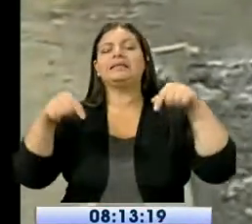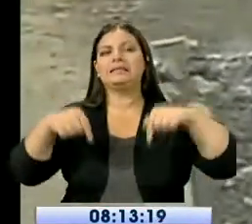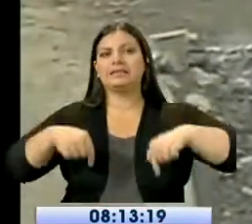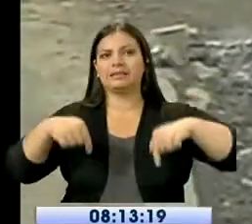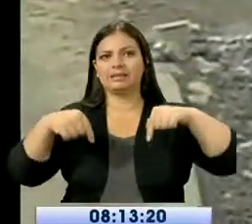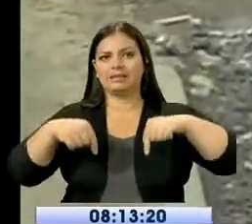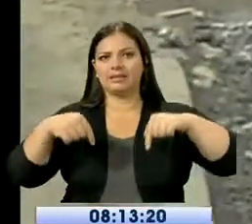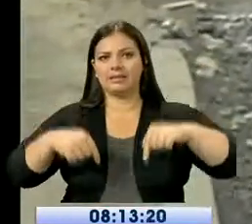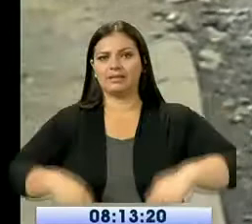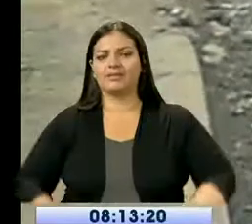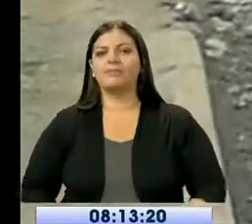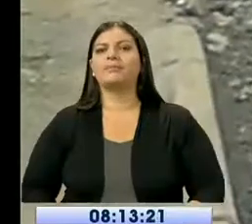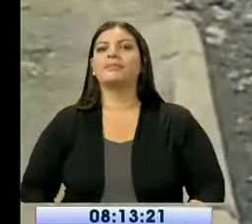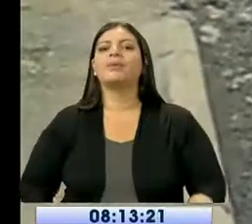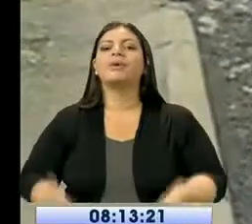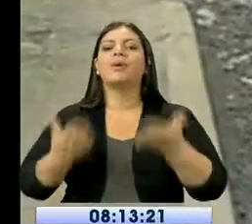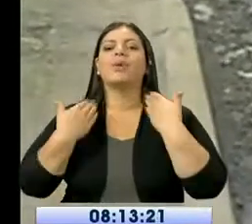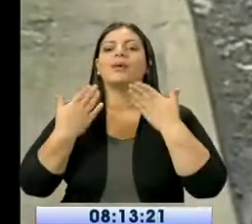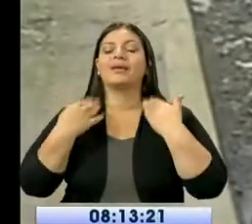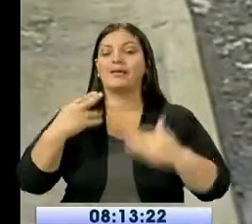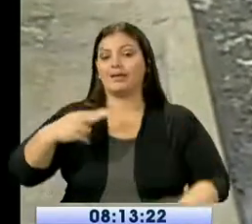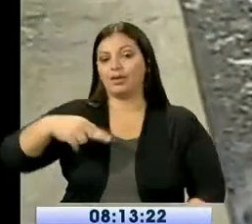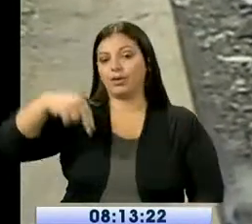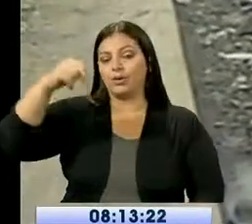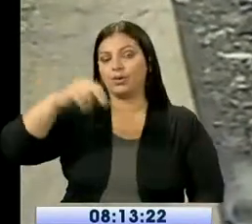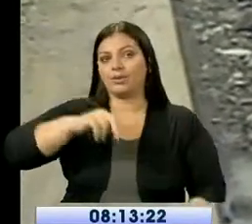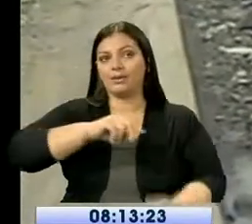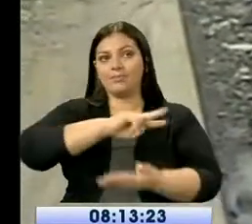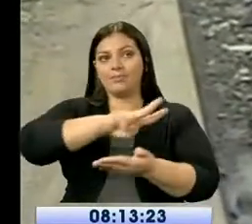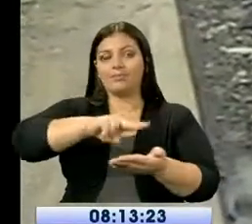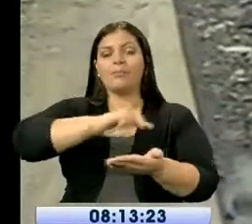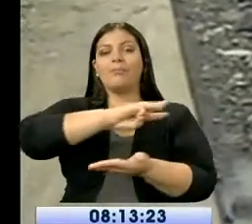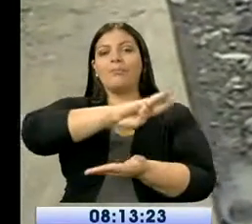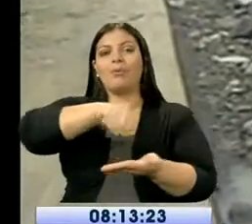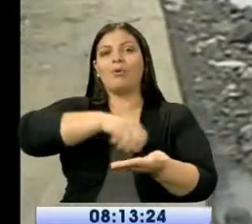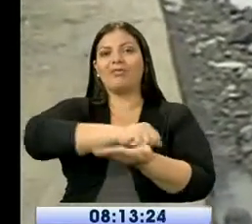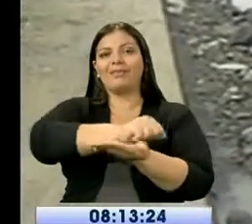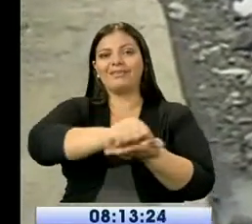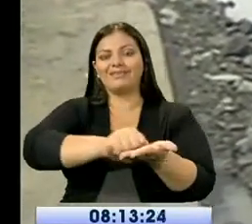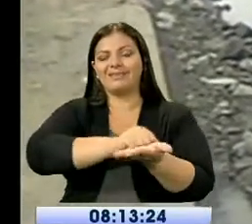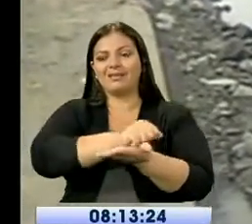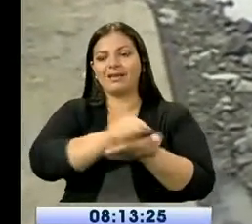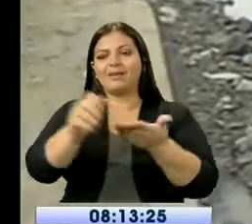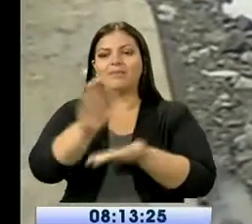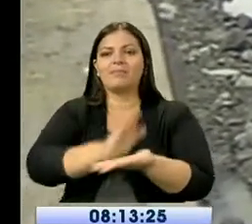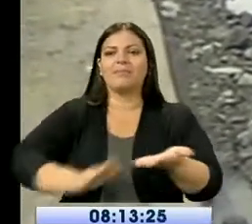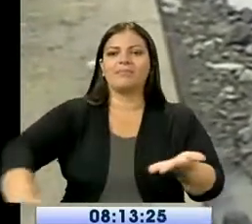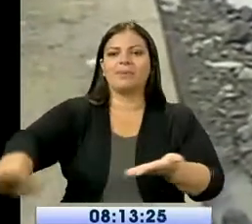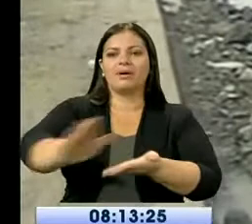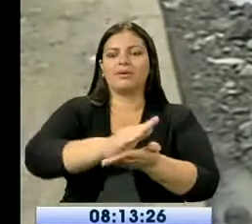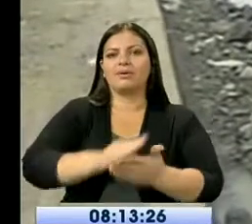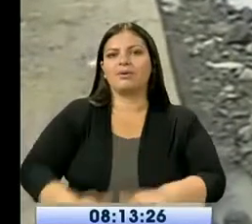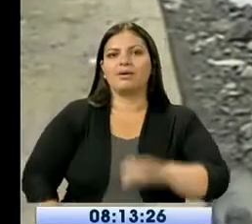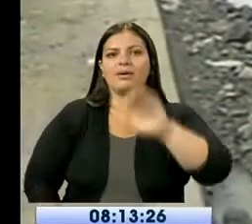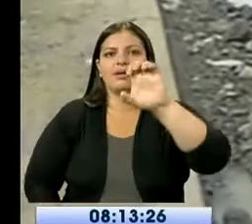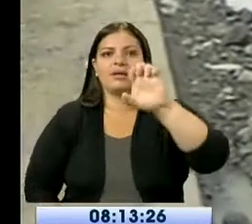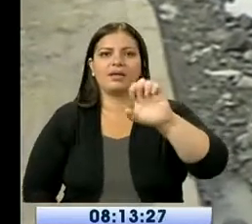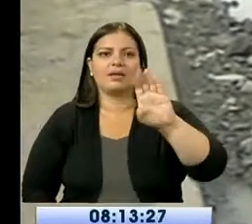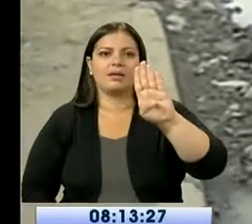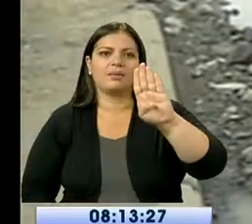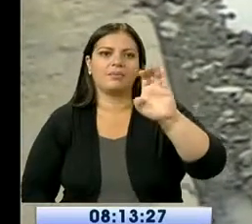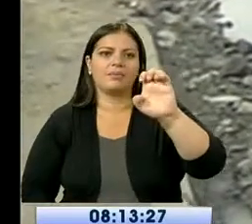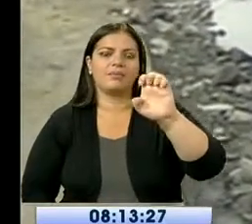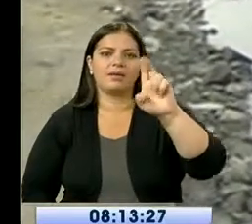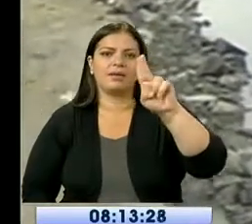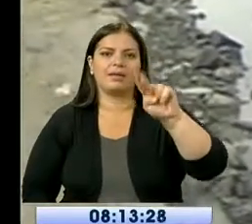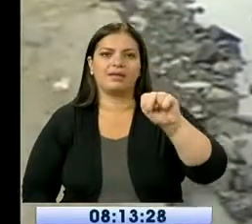Ebenéser en Monte Sinaí. Sí, populoso sector del noroeste de Guayaquil, según los habitantes de este